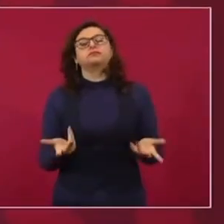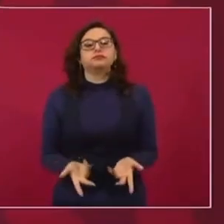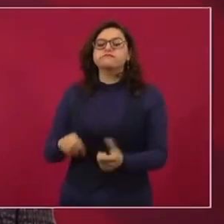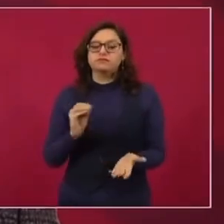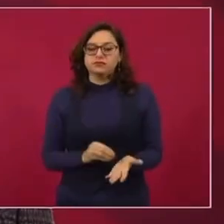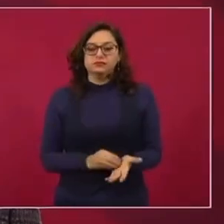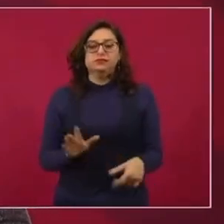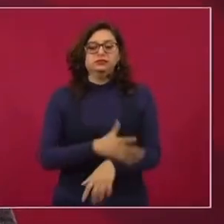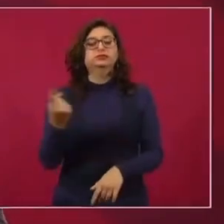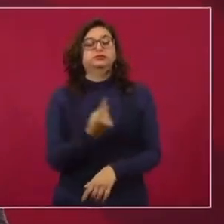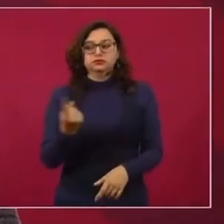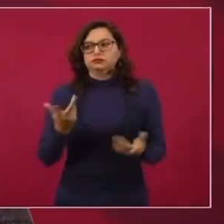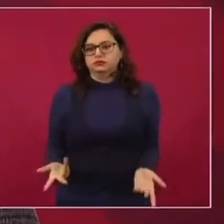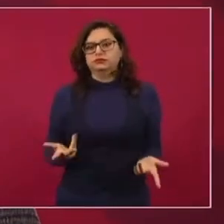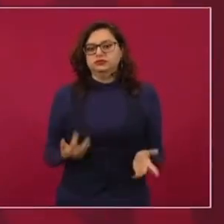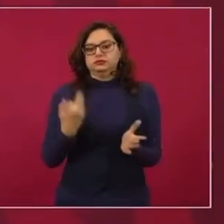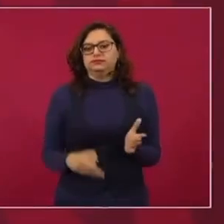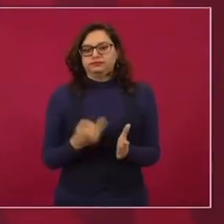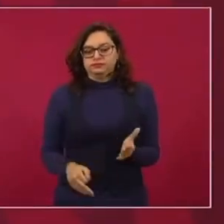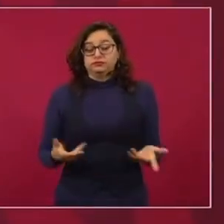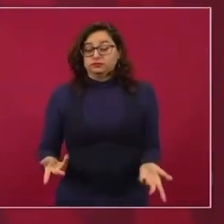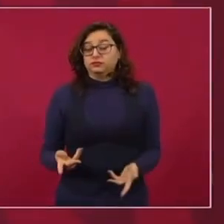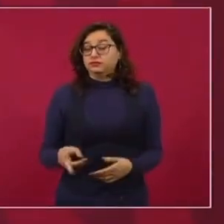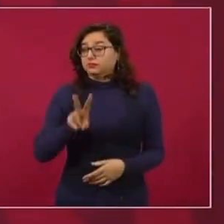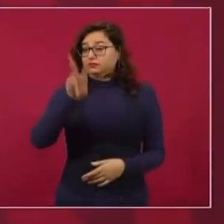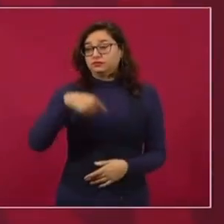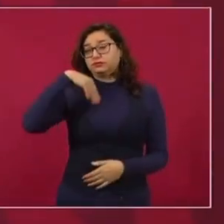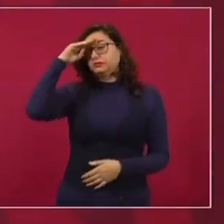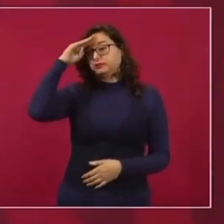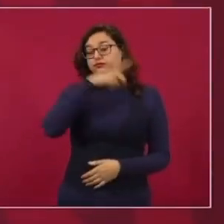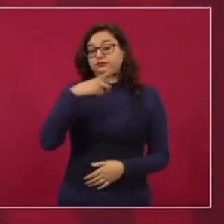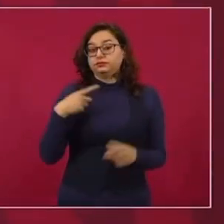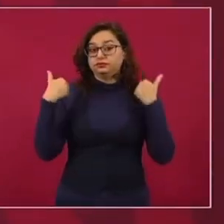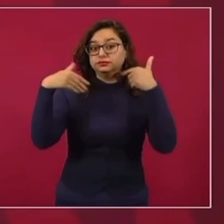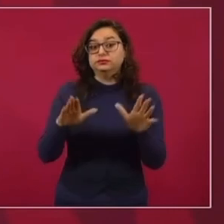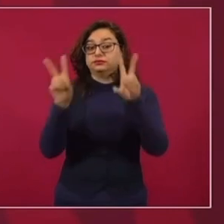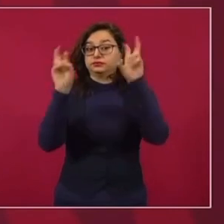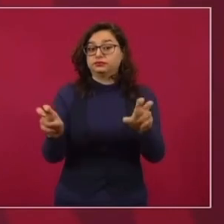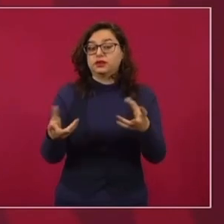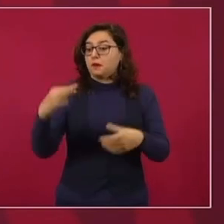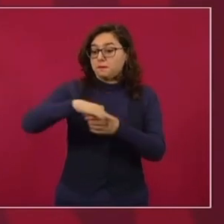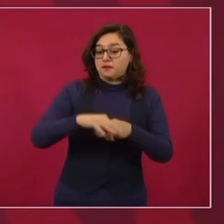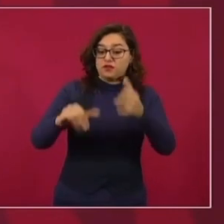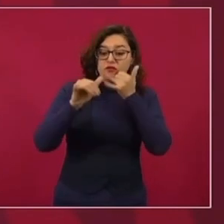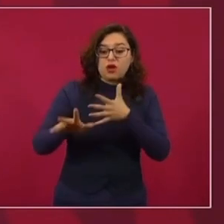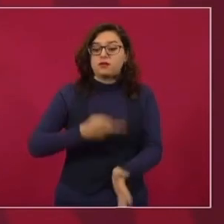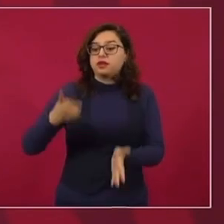todavía nos cuesta. Sería extraordinario hacer un libro sobre los fraudes electorales en México,